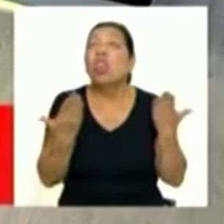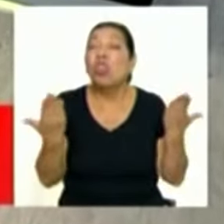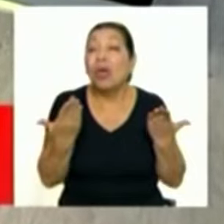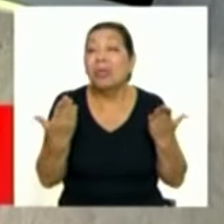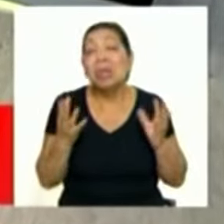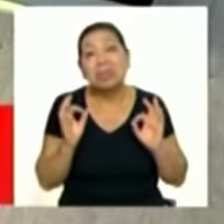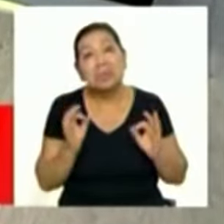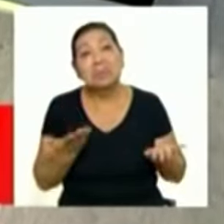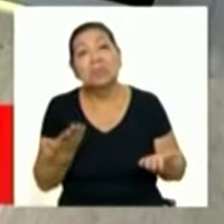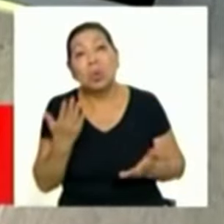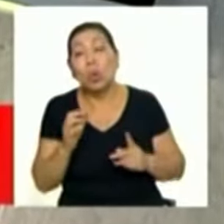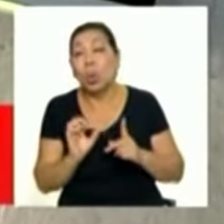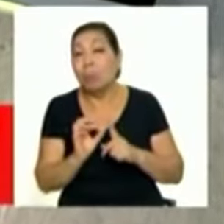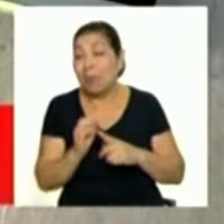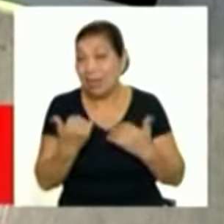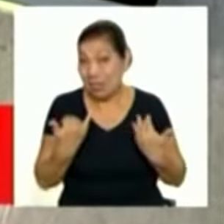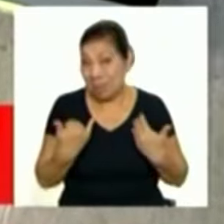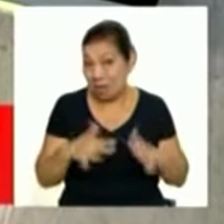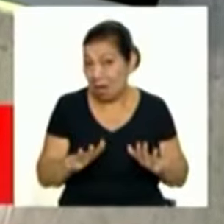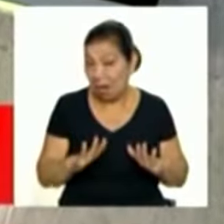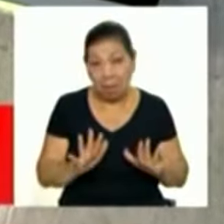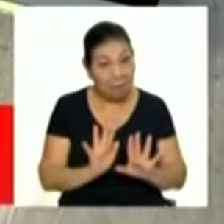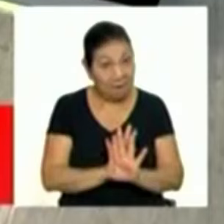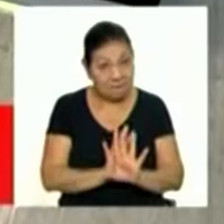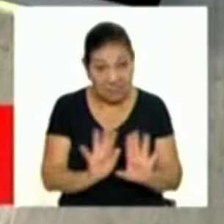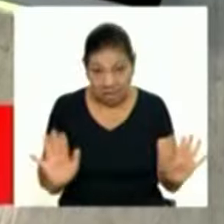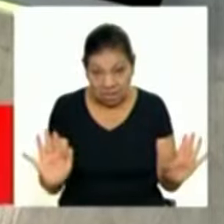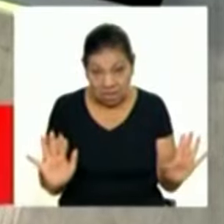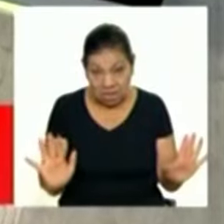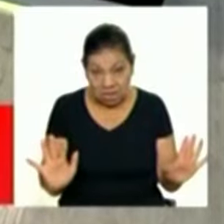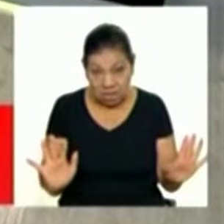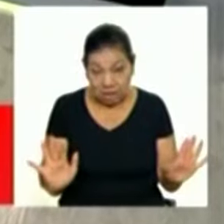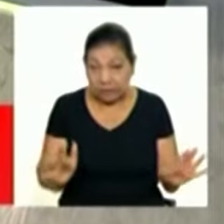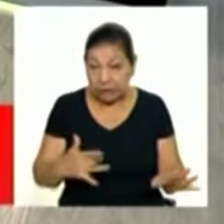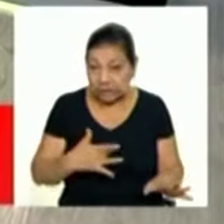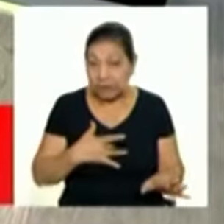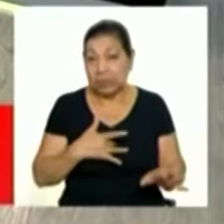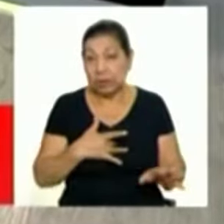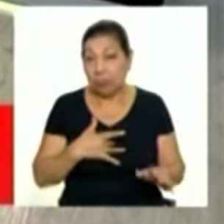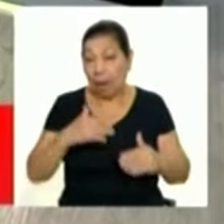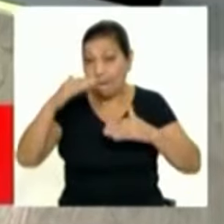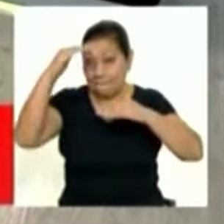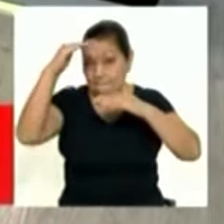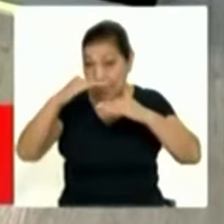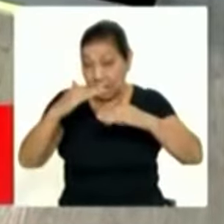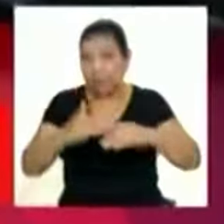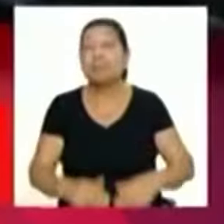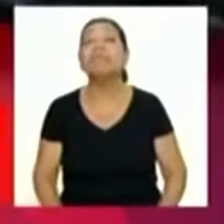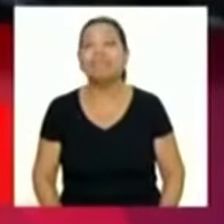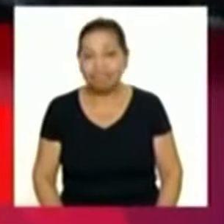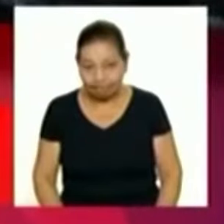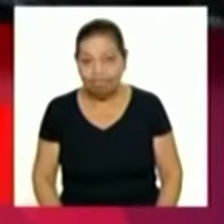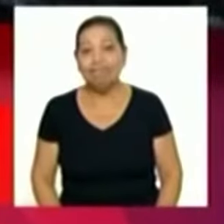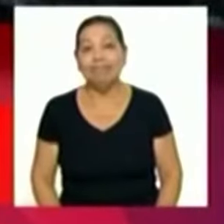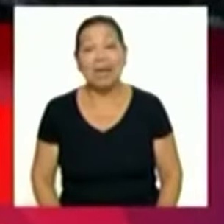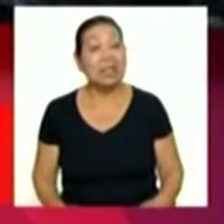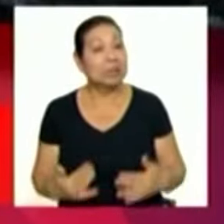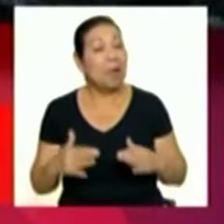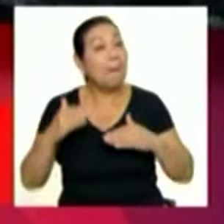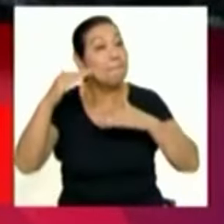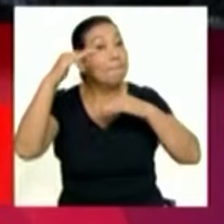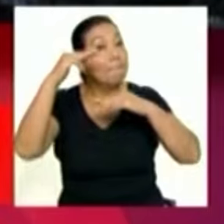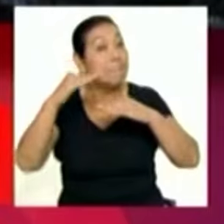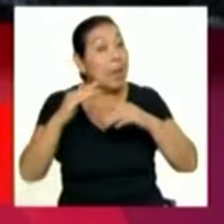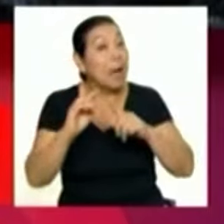solida registrar altas temperaturas, esto ya no va más. Ya se está sintiendo esta reducción. Sí, las temperaturas ya se están